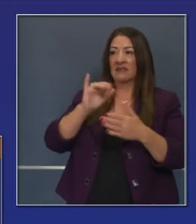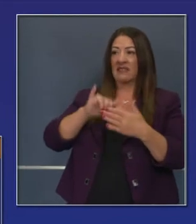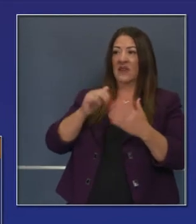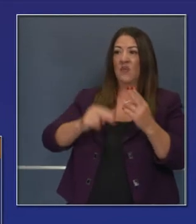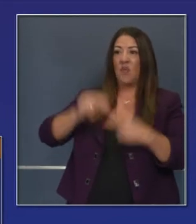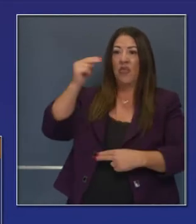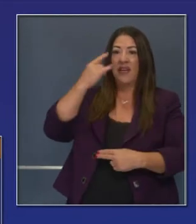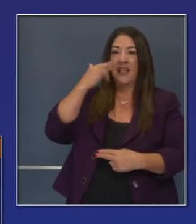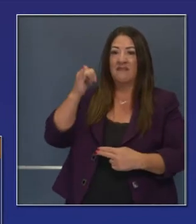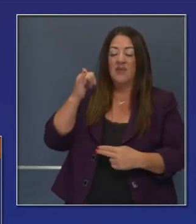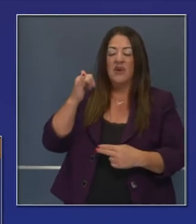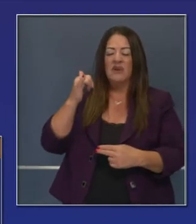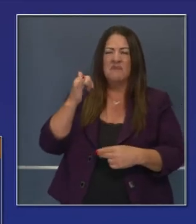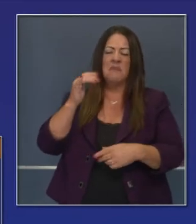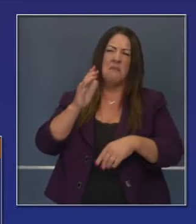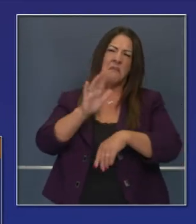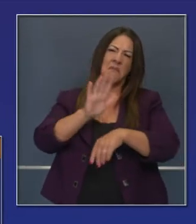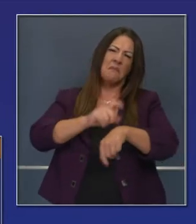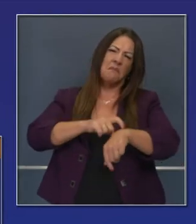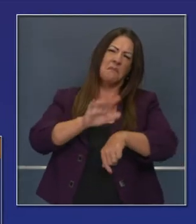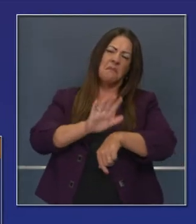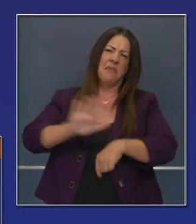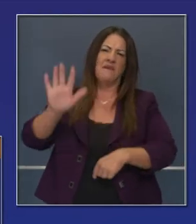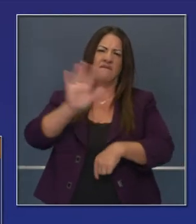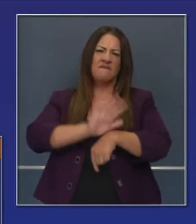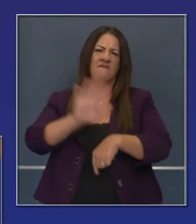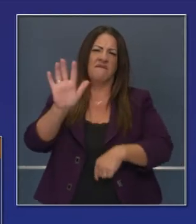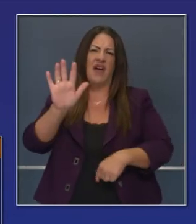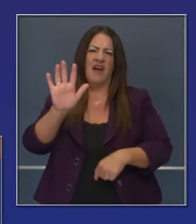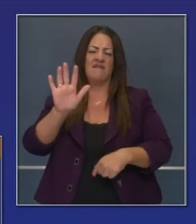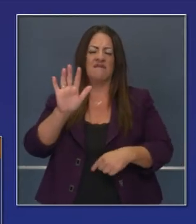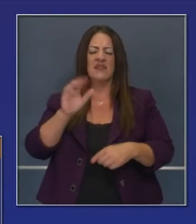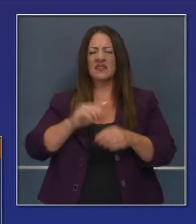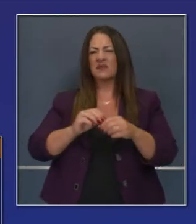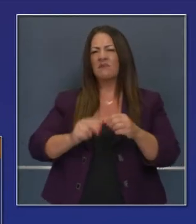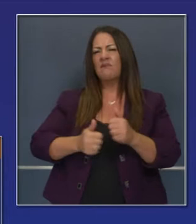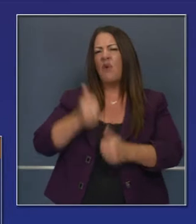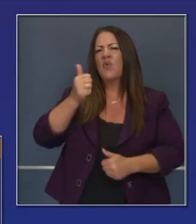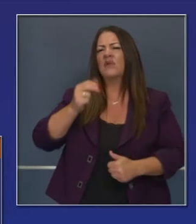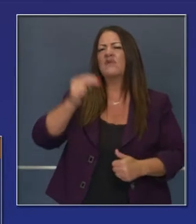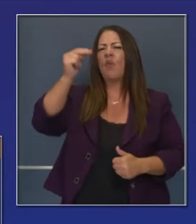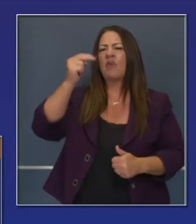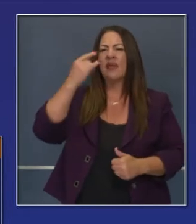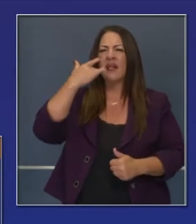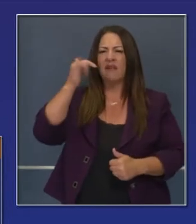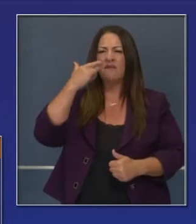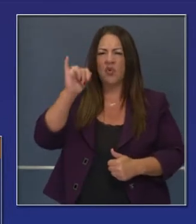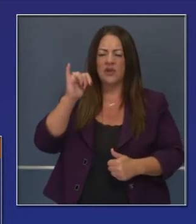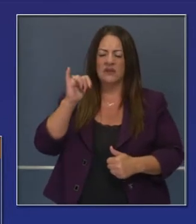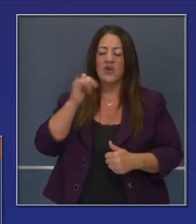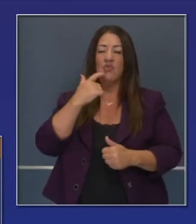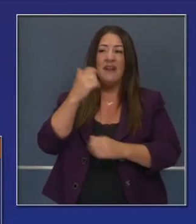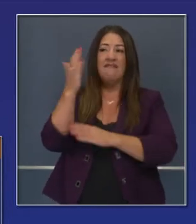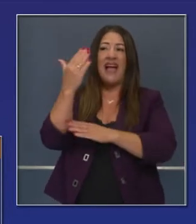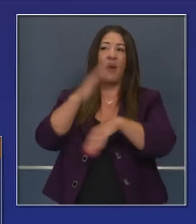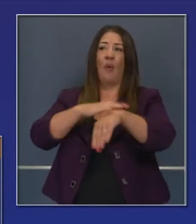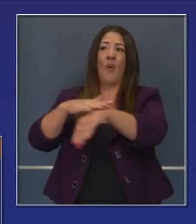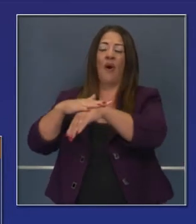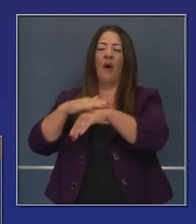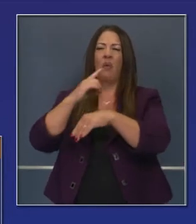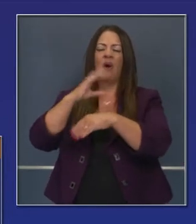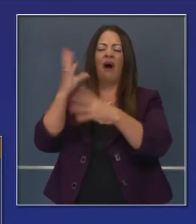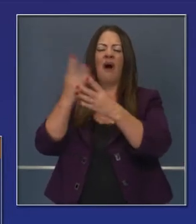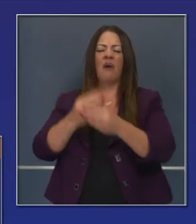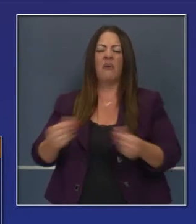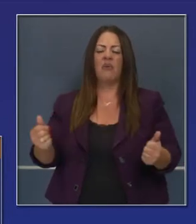Esperamos que terminen para las 5 de la tarde. Las alertas en gran parte del norte de California terminarán las